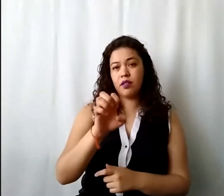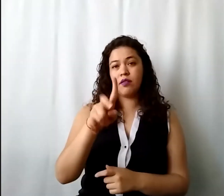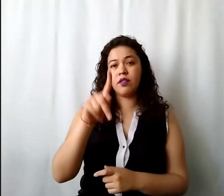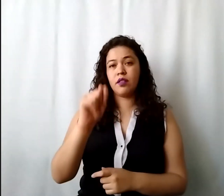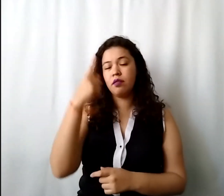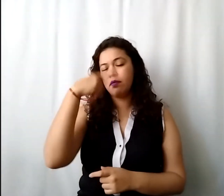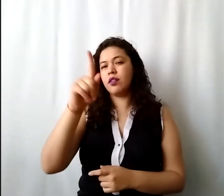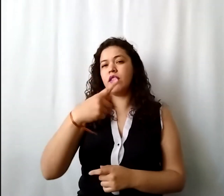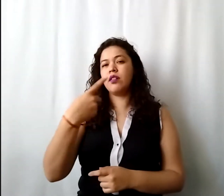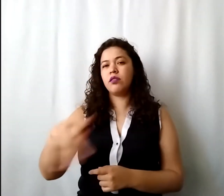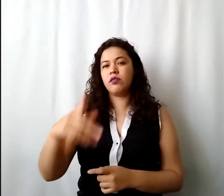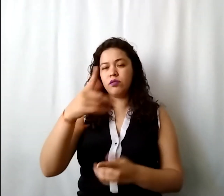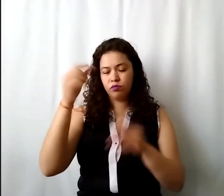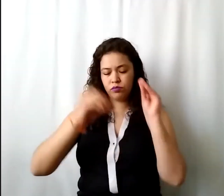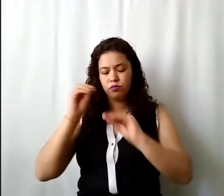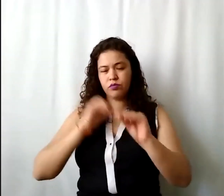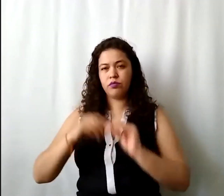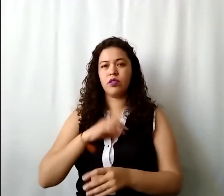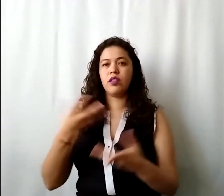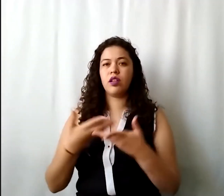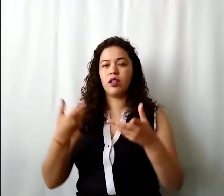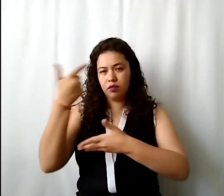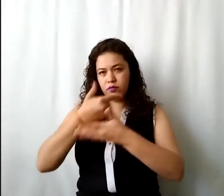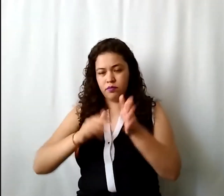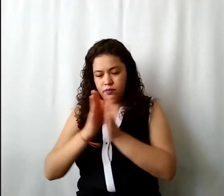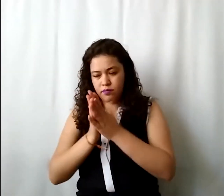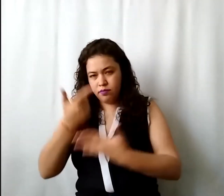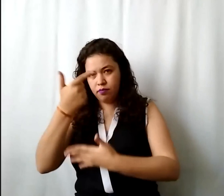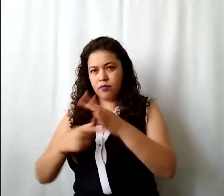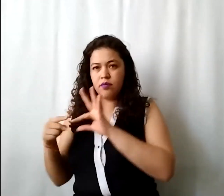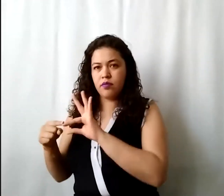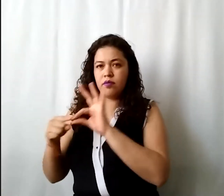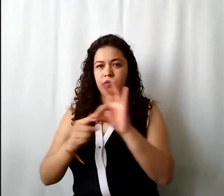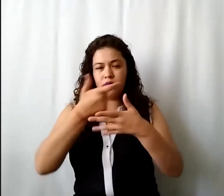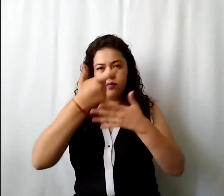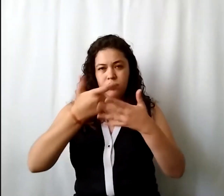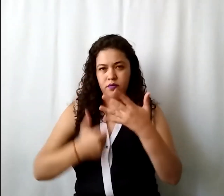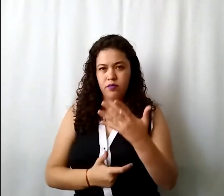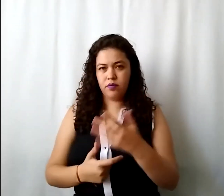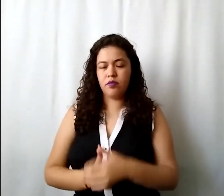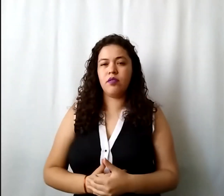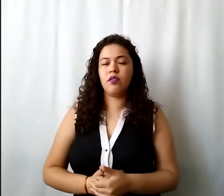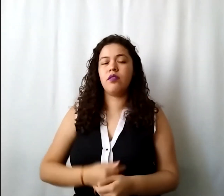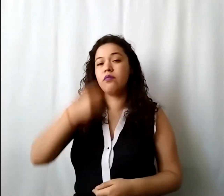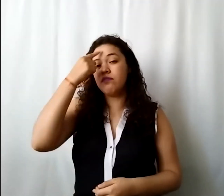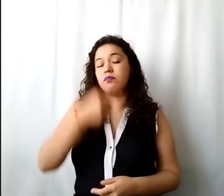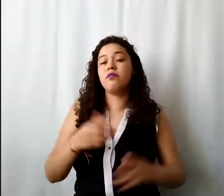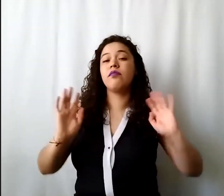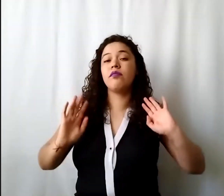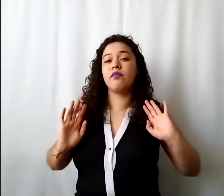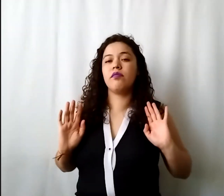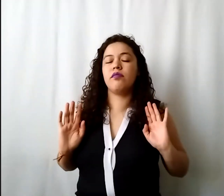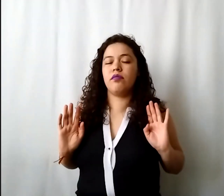capturar su presupuesto pero se está trabajando en el catálogo y la guía contabilizadora para que ya una vez que esté